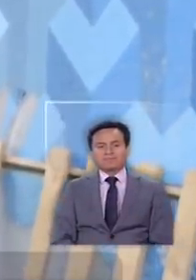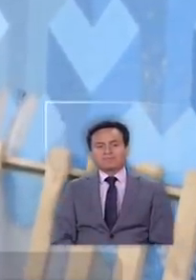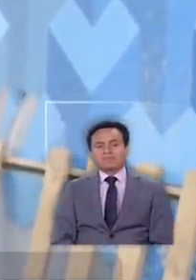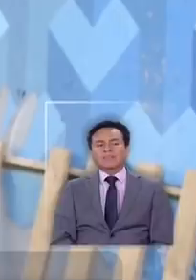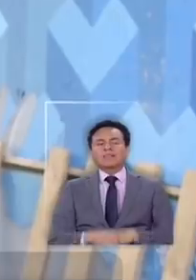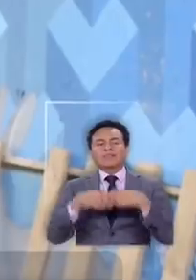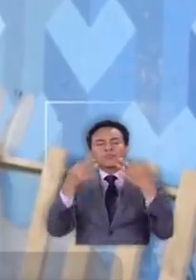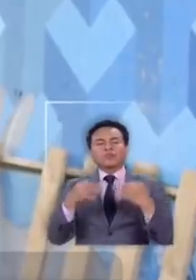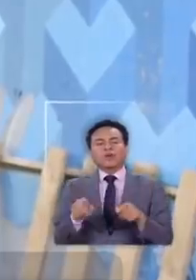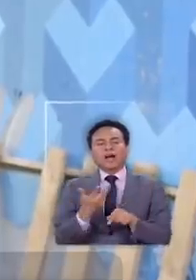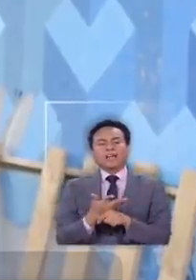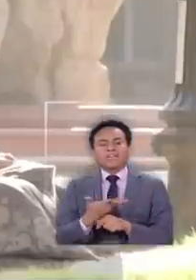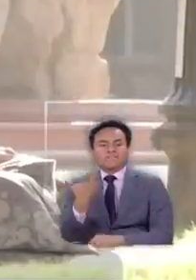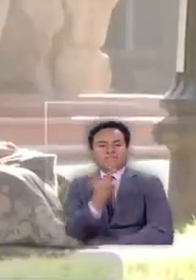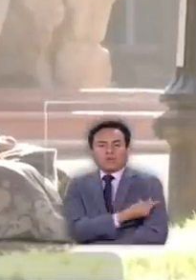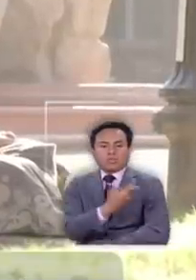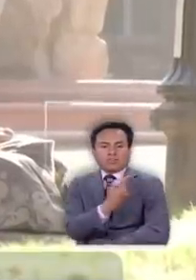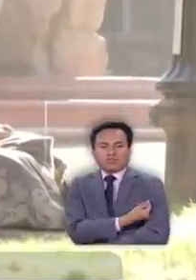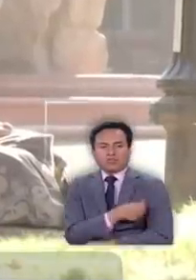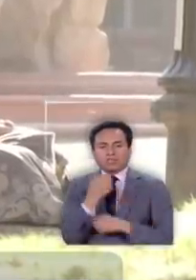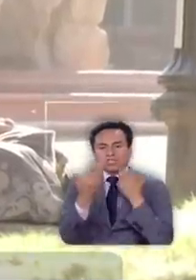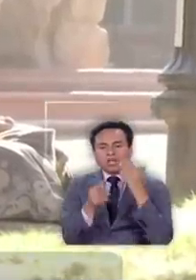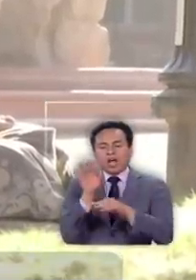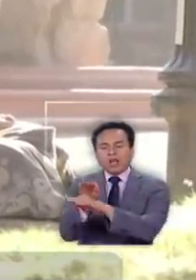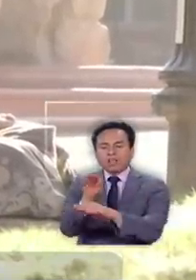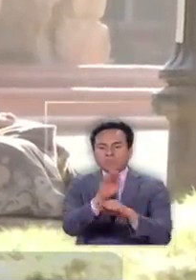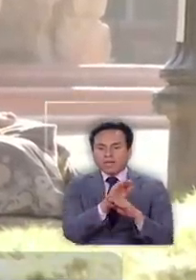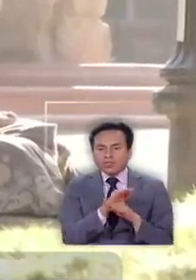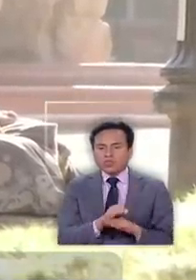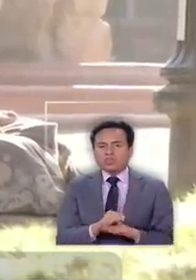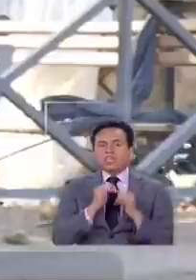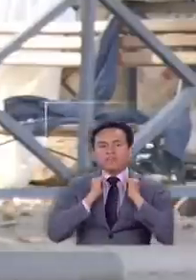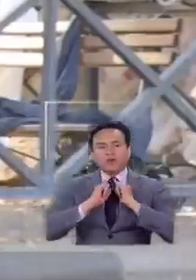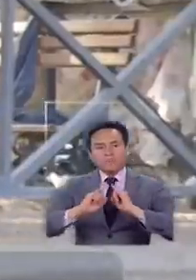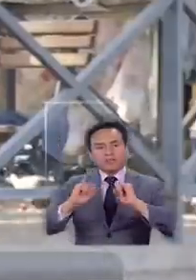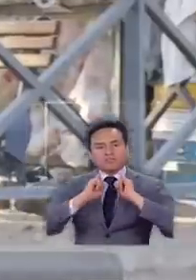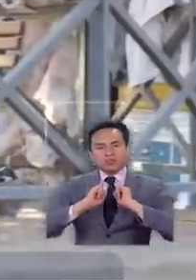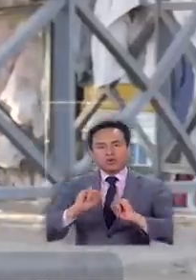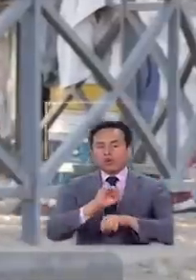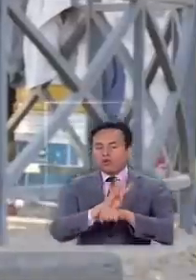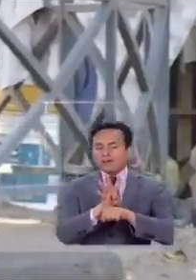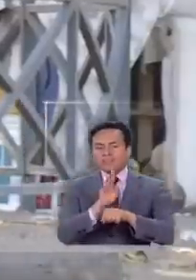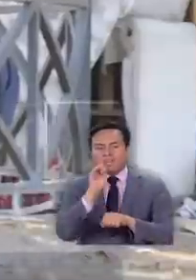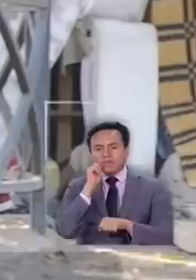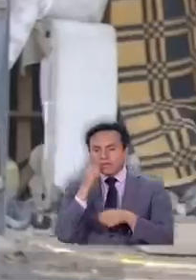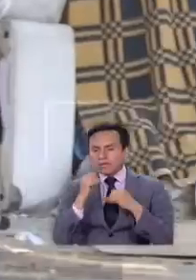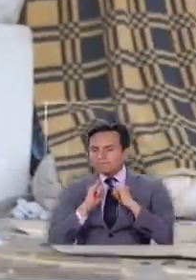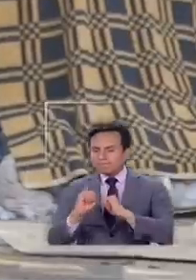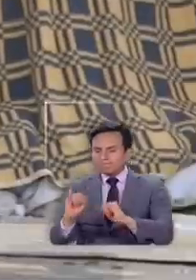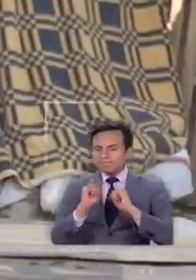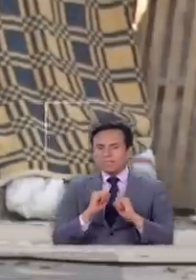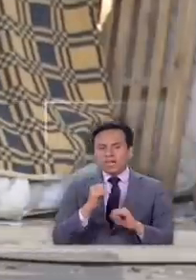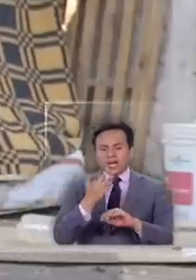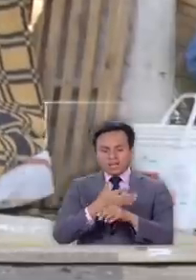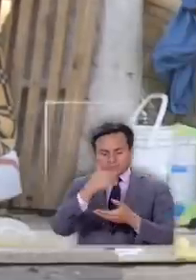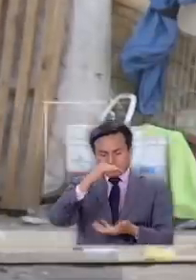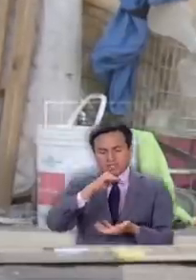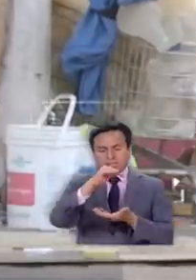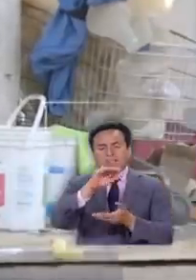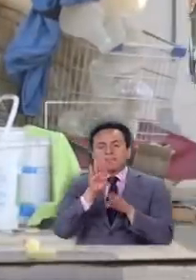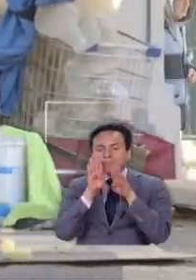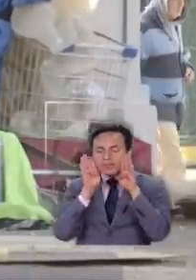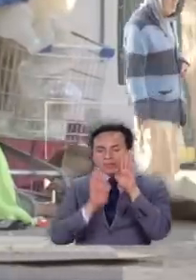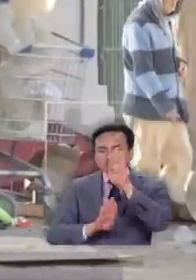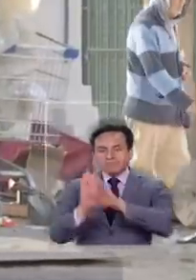en concreto se hará vacunación entrega de alimentos información sobre el COVID-19 y un kit de limpieza para hacer